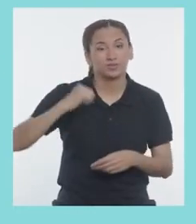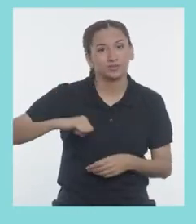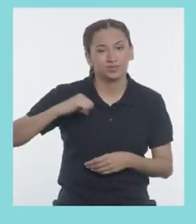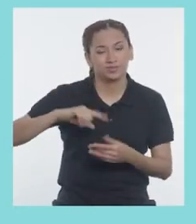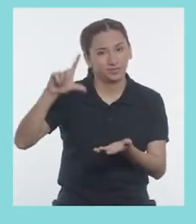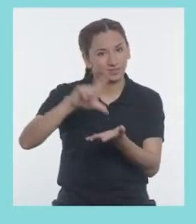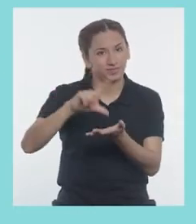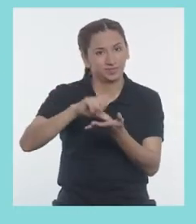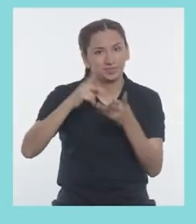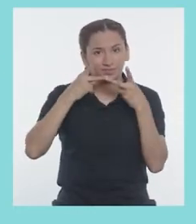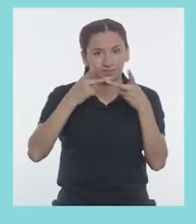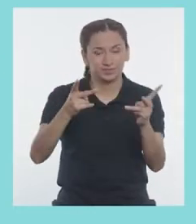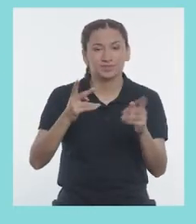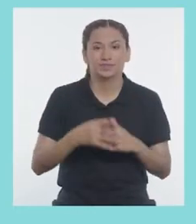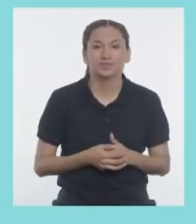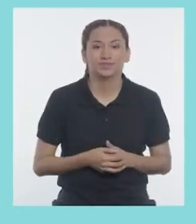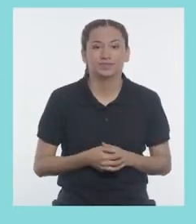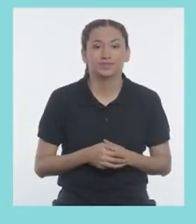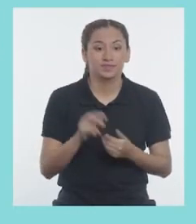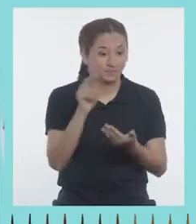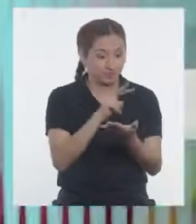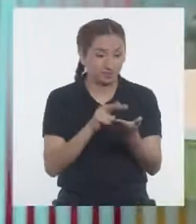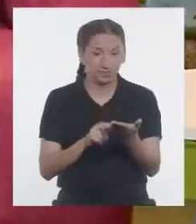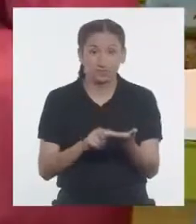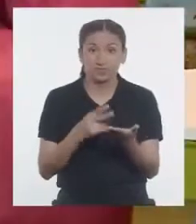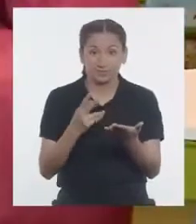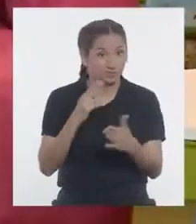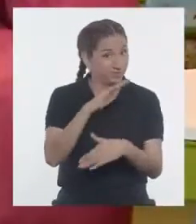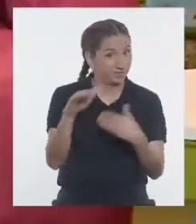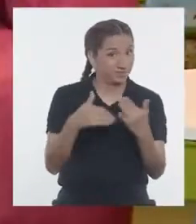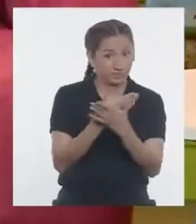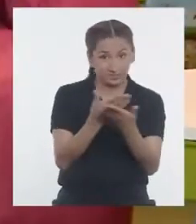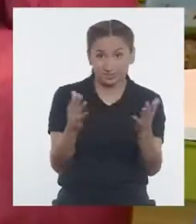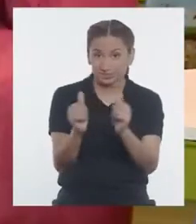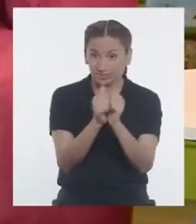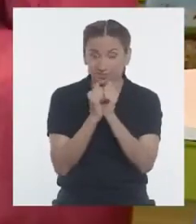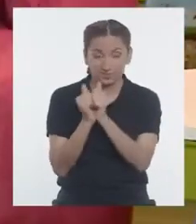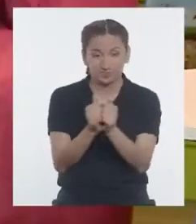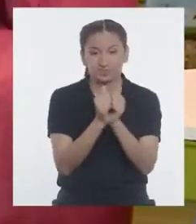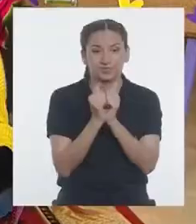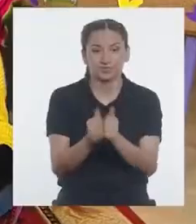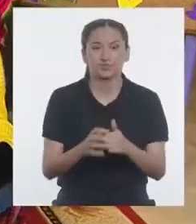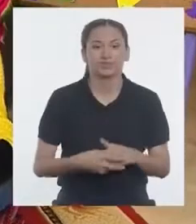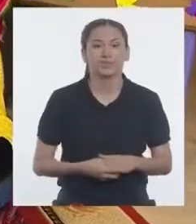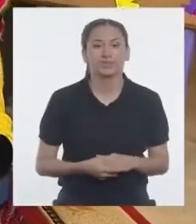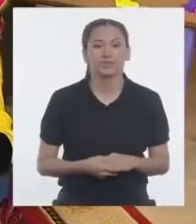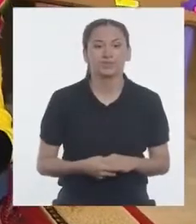por la Municipalidad de Lima. Leamos el cuento todas y todos juntos.